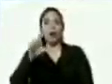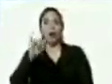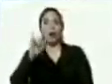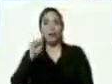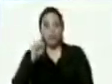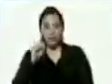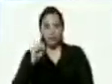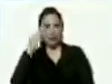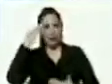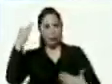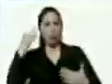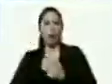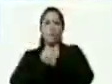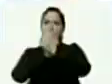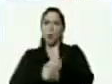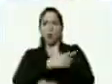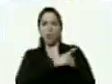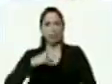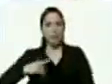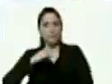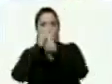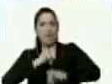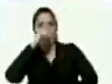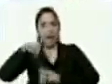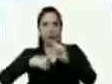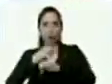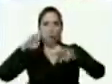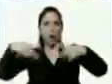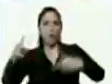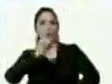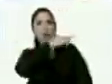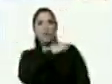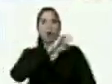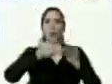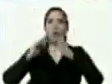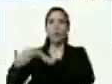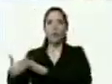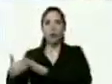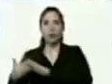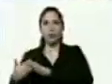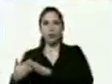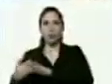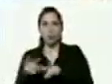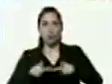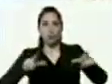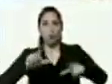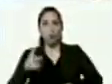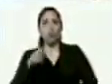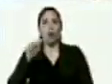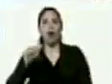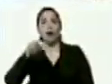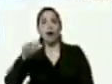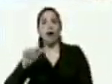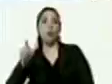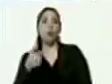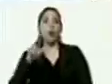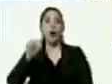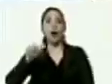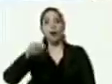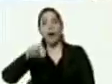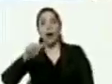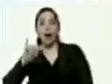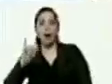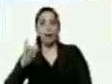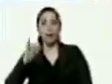y le deseándole un feliz año nuevo soy jefa de la comunidad del sector Guanajuanay dos un urbanismo